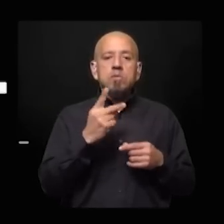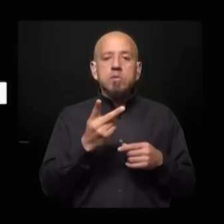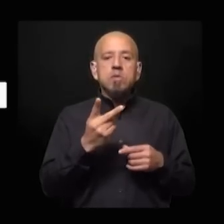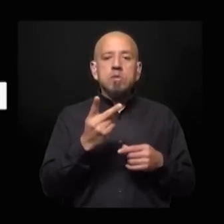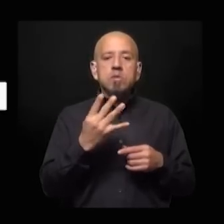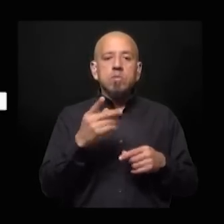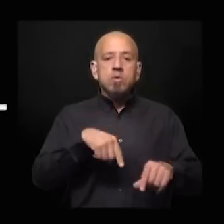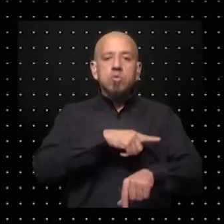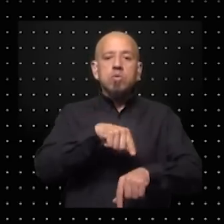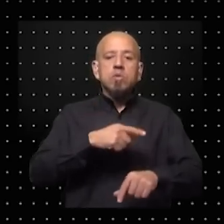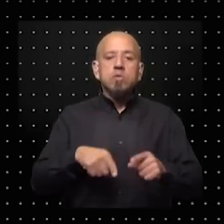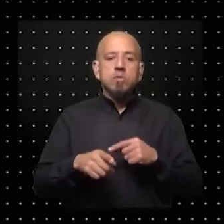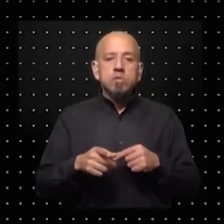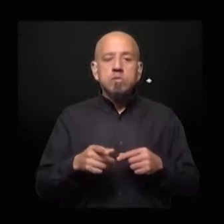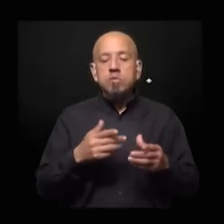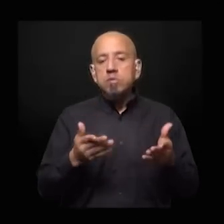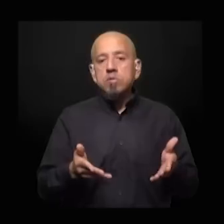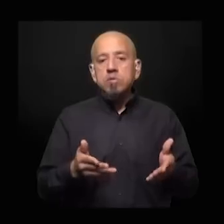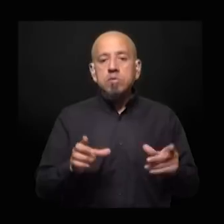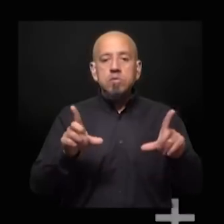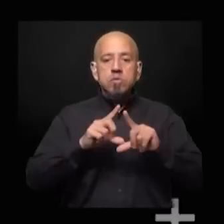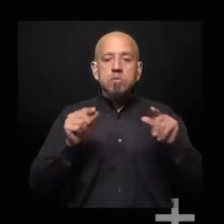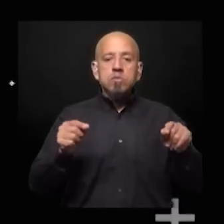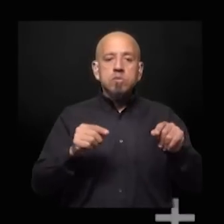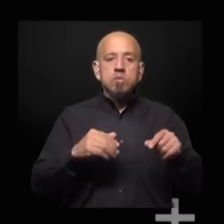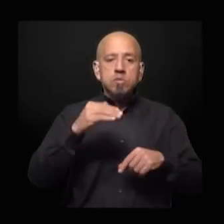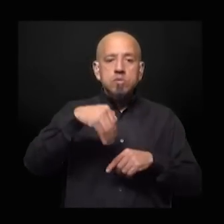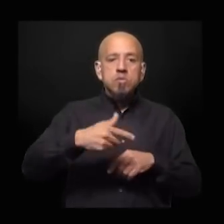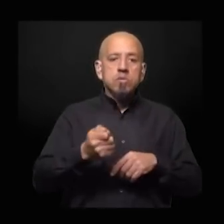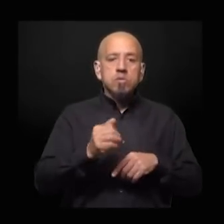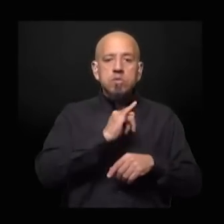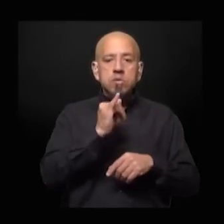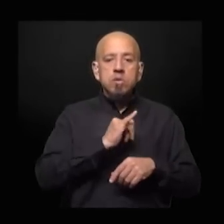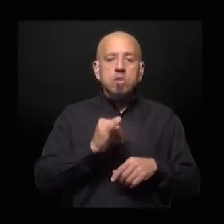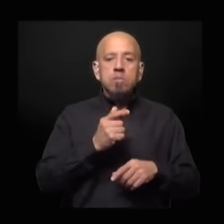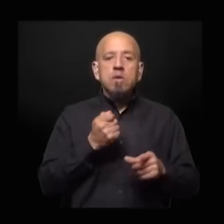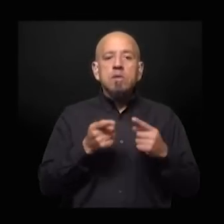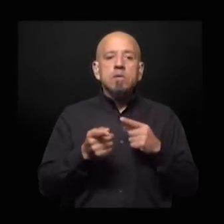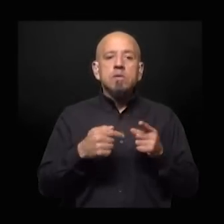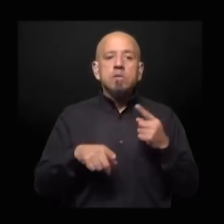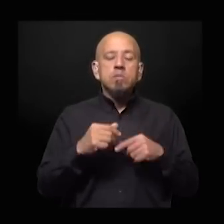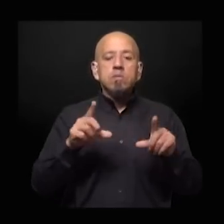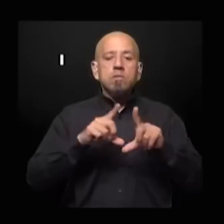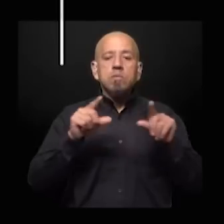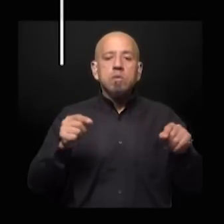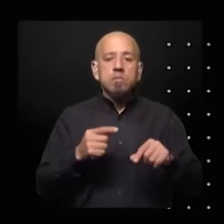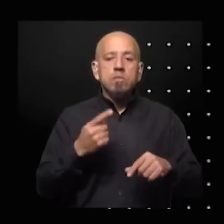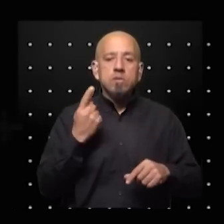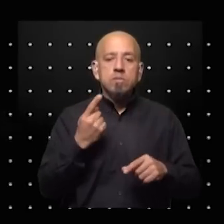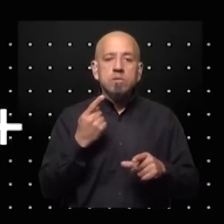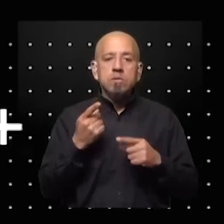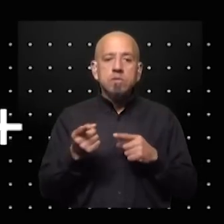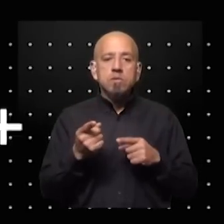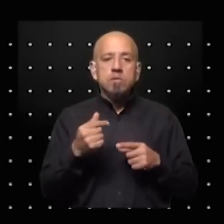y finalmente se decidió la fórmula de Sergio Massa y Agustín Rossi como fórmula principal y hay una fórmula también